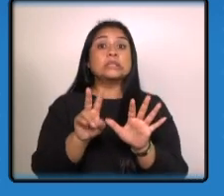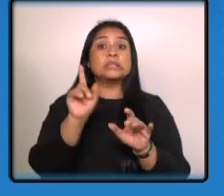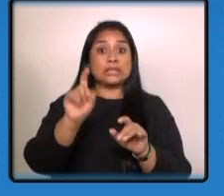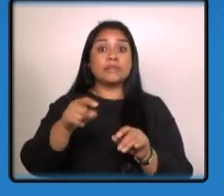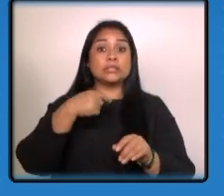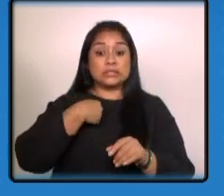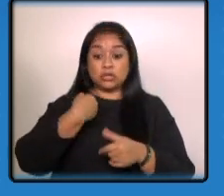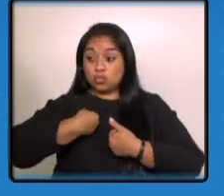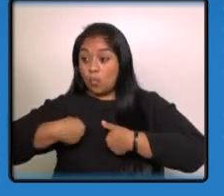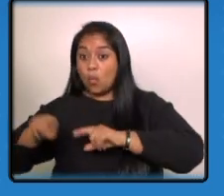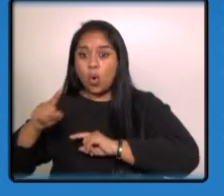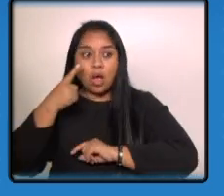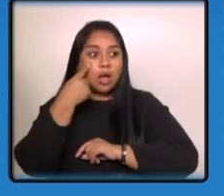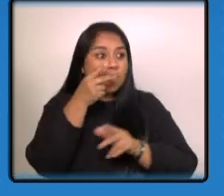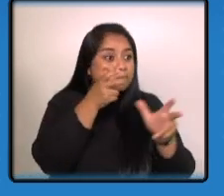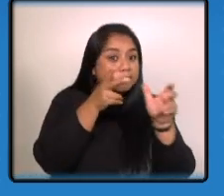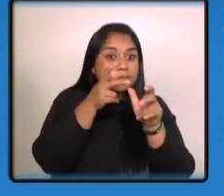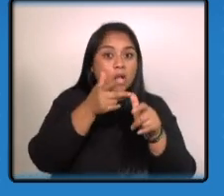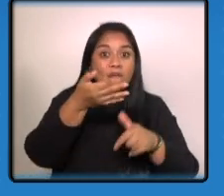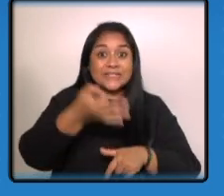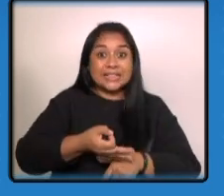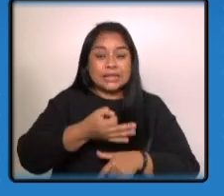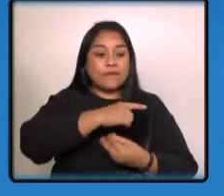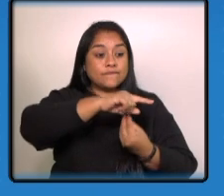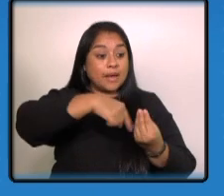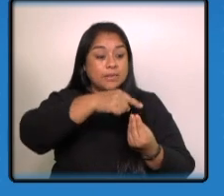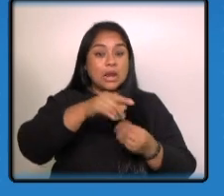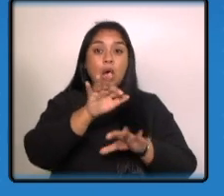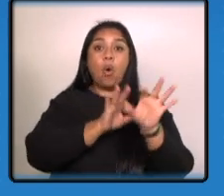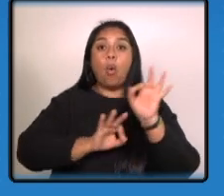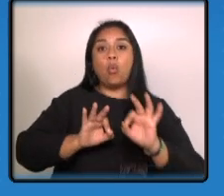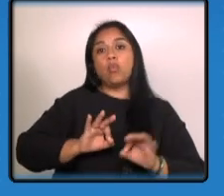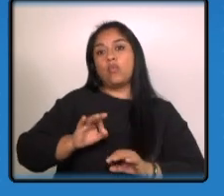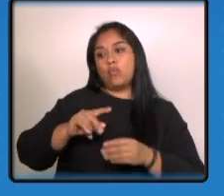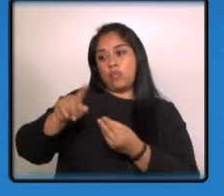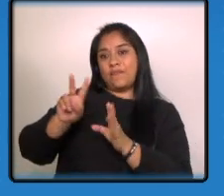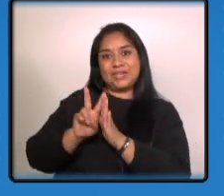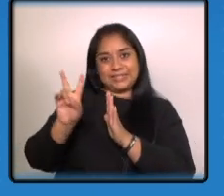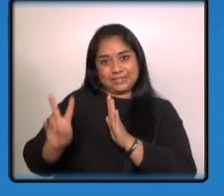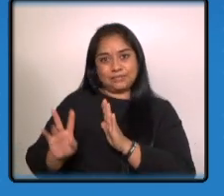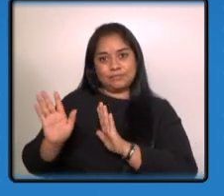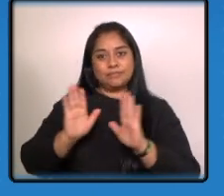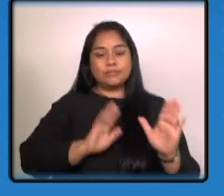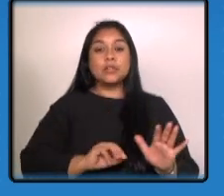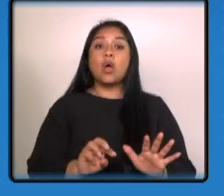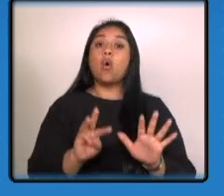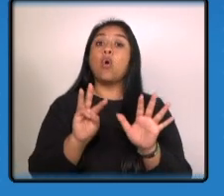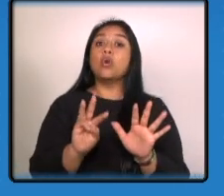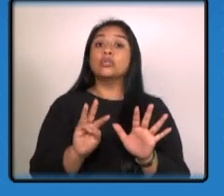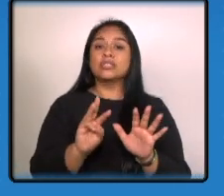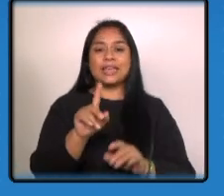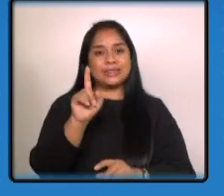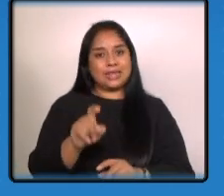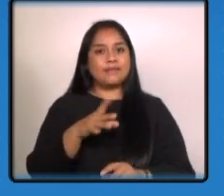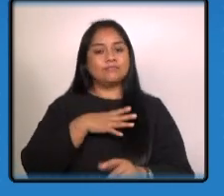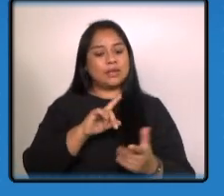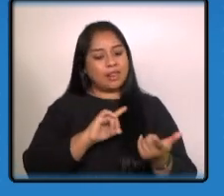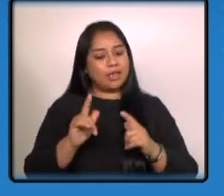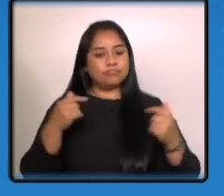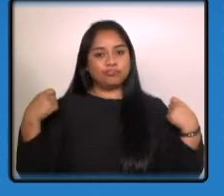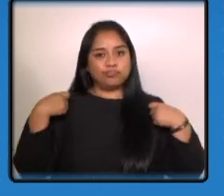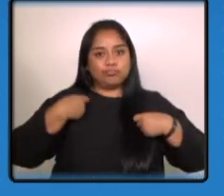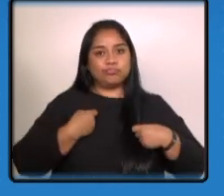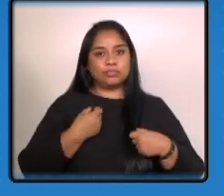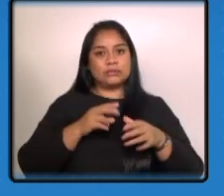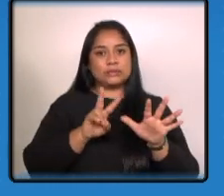tomando en cuenta albergues oficiales con familia o vecinos 8 debes tener preparada tu mochila a las 72